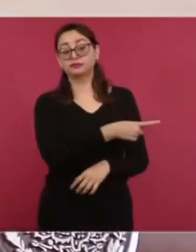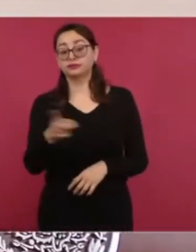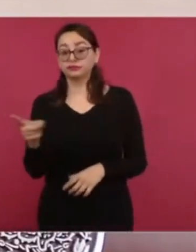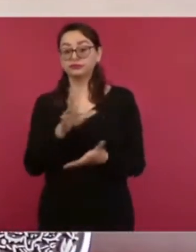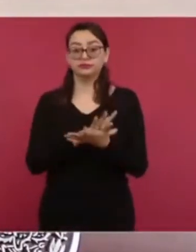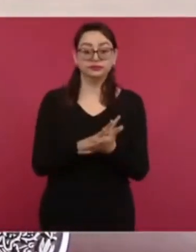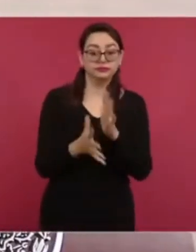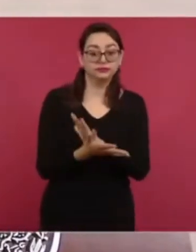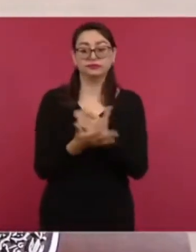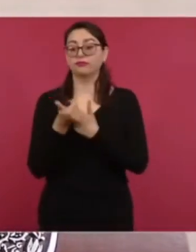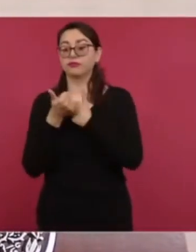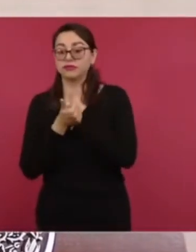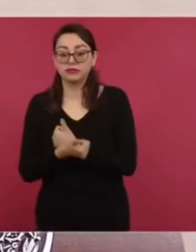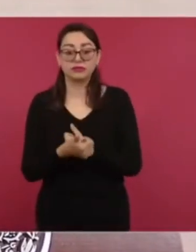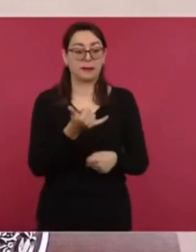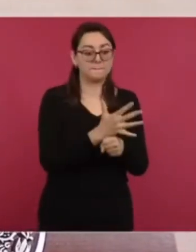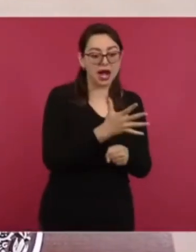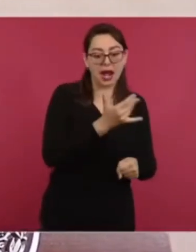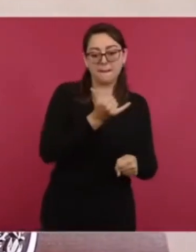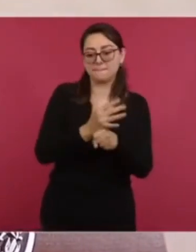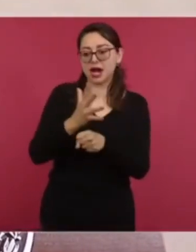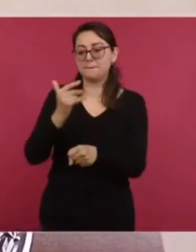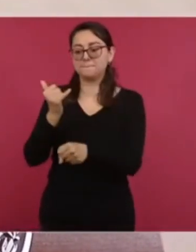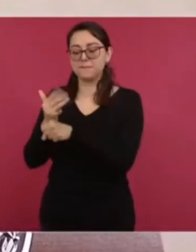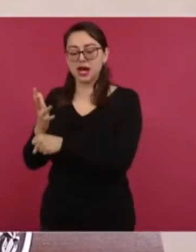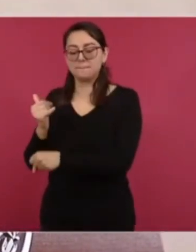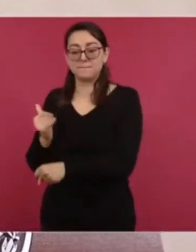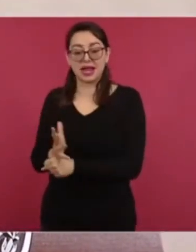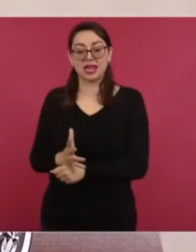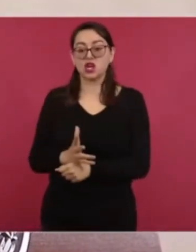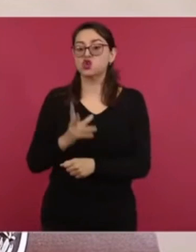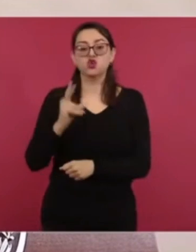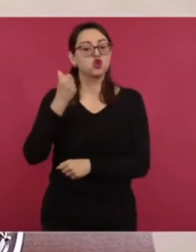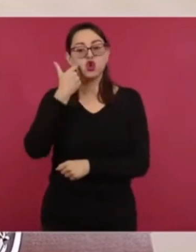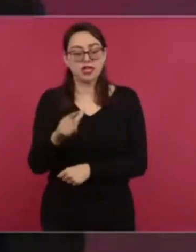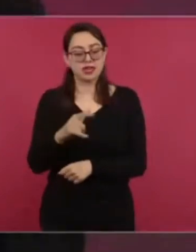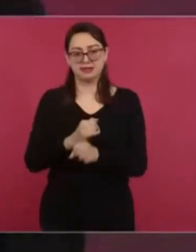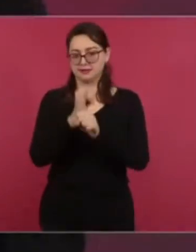se iba a fortalecer